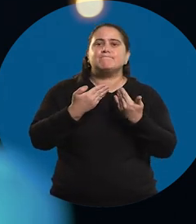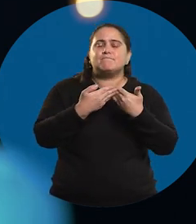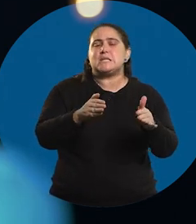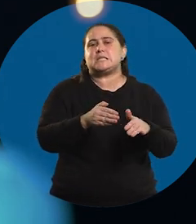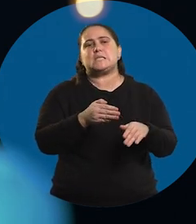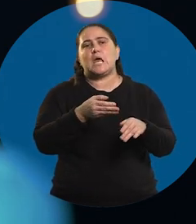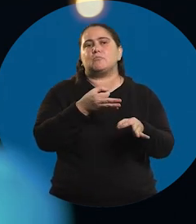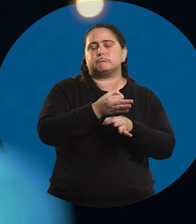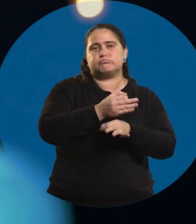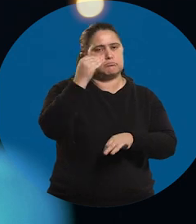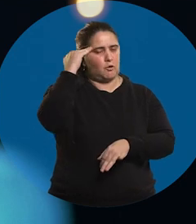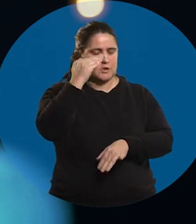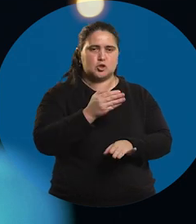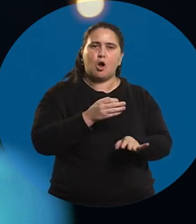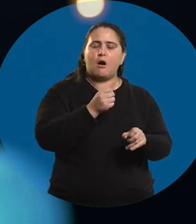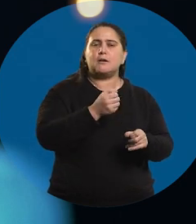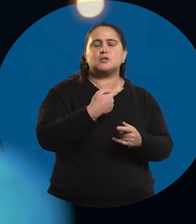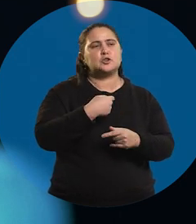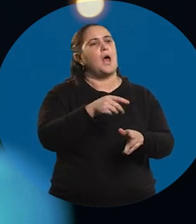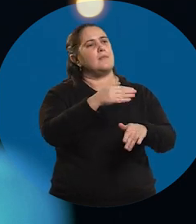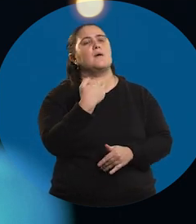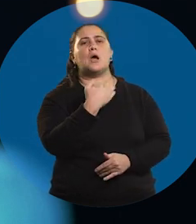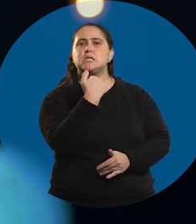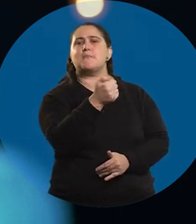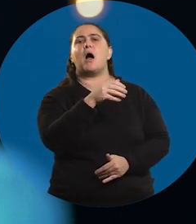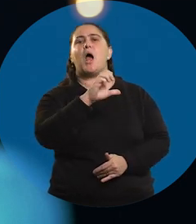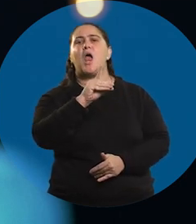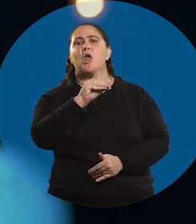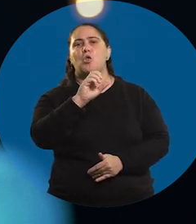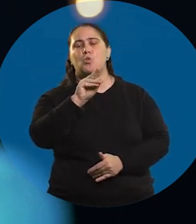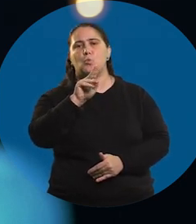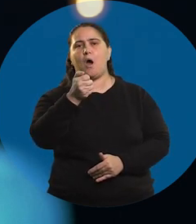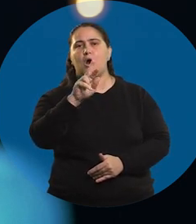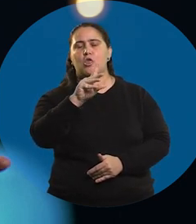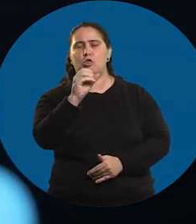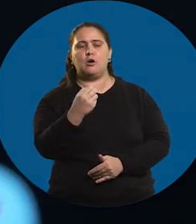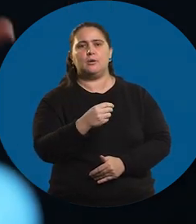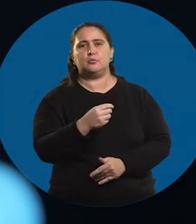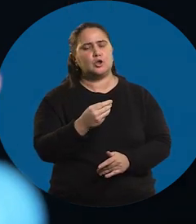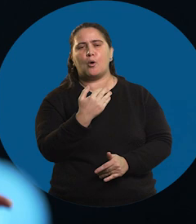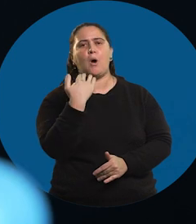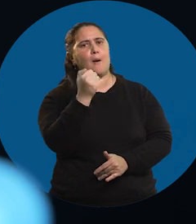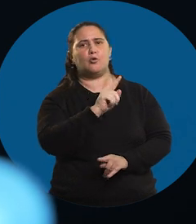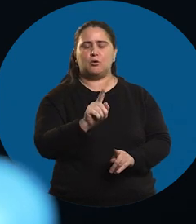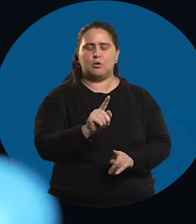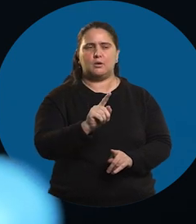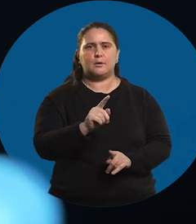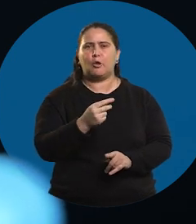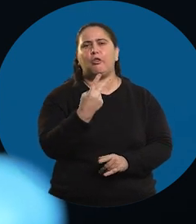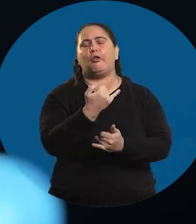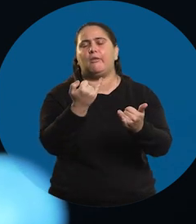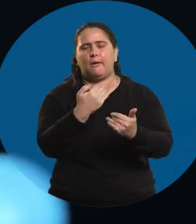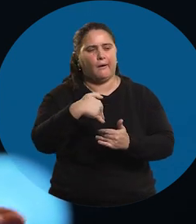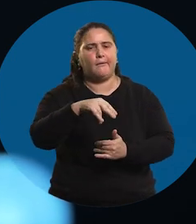decía, bueno, a mí me que decir Eduardo. Porque no, ¿cómo me van a decir colo? Dos días me dura. Me dicen Eduardo dos días, el tercer día me están diciendo